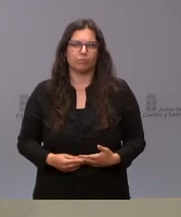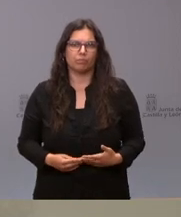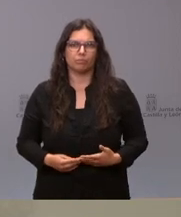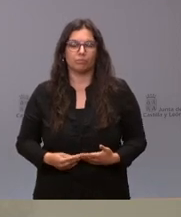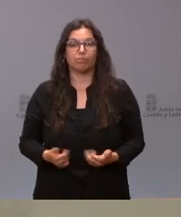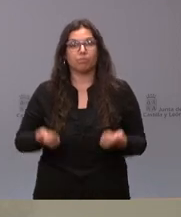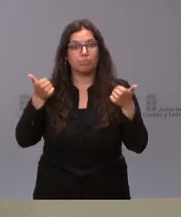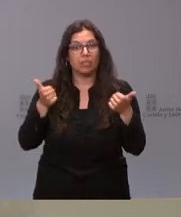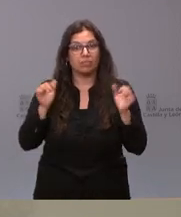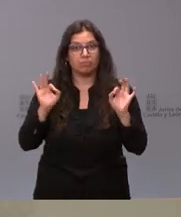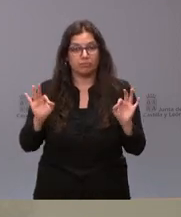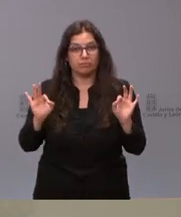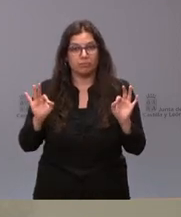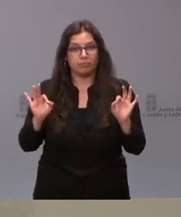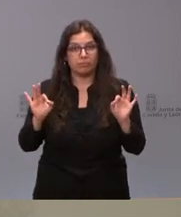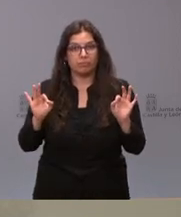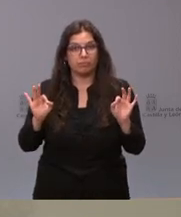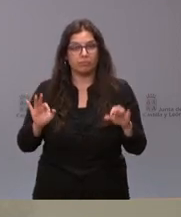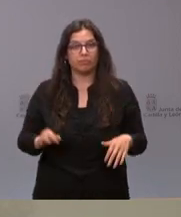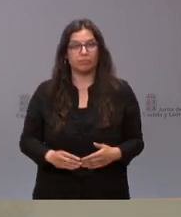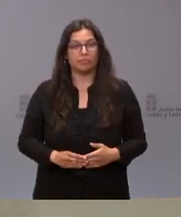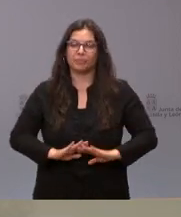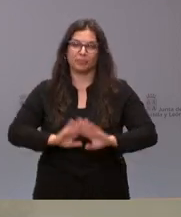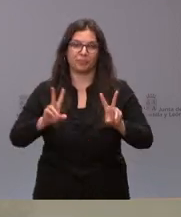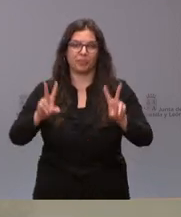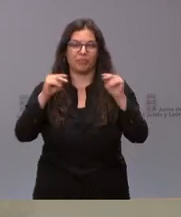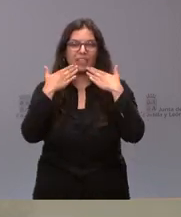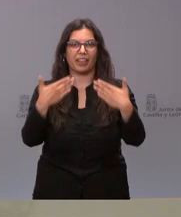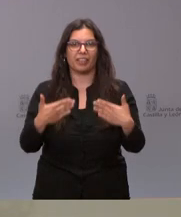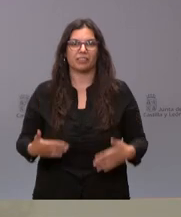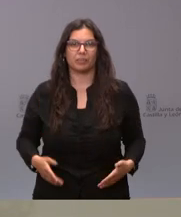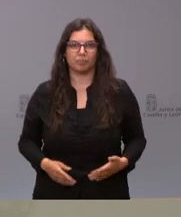¿Alguna pregunta más? Pues aquí terminamos. Gracias.